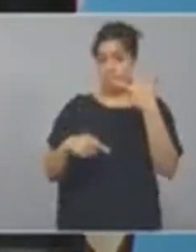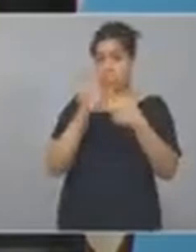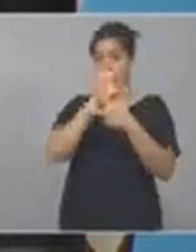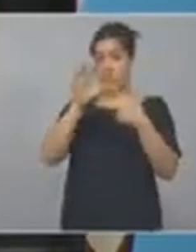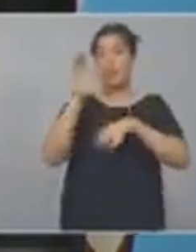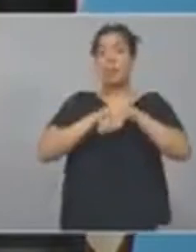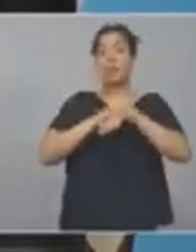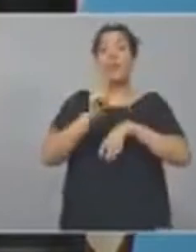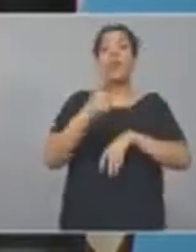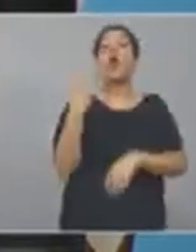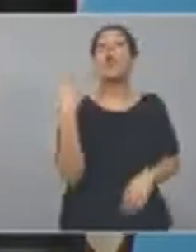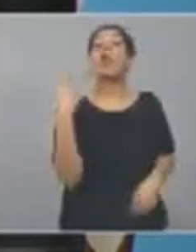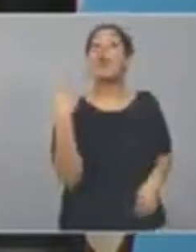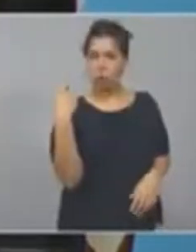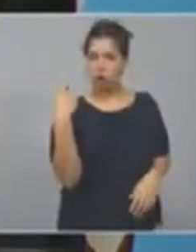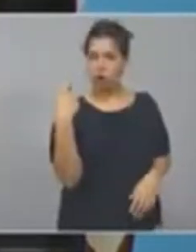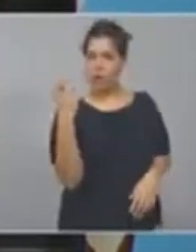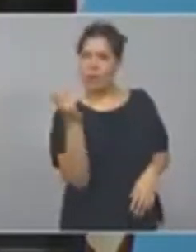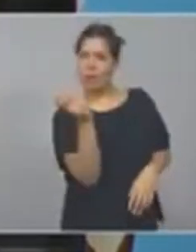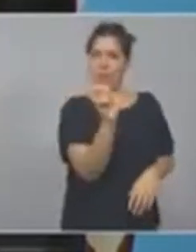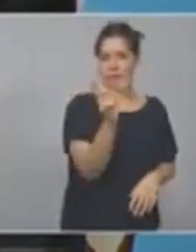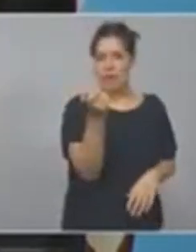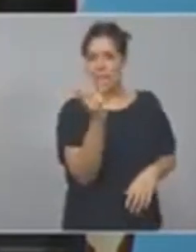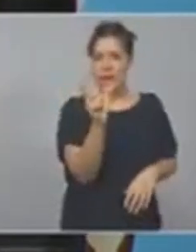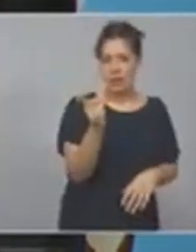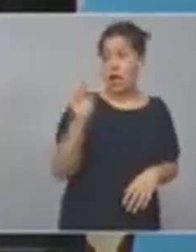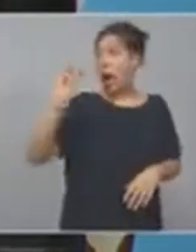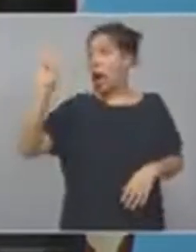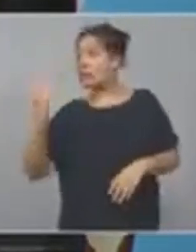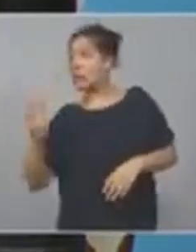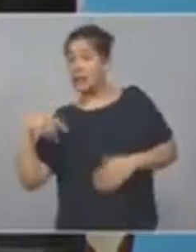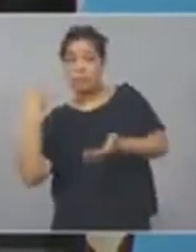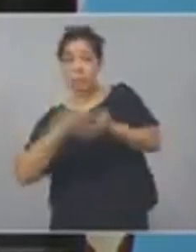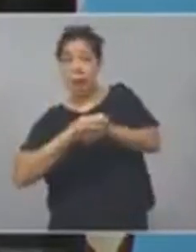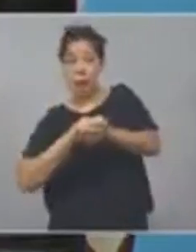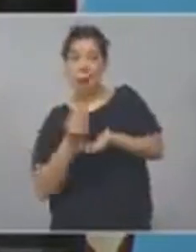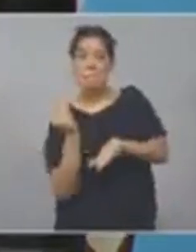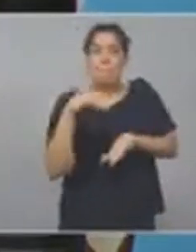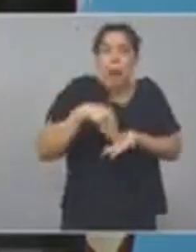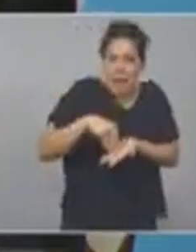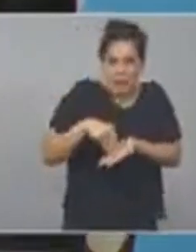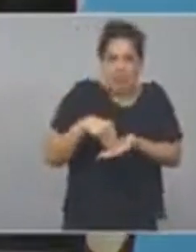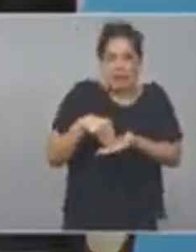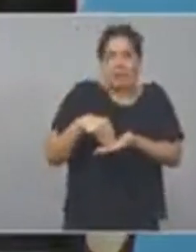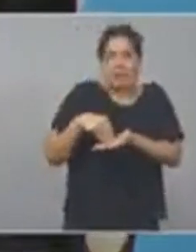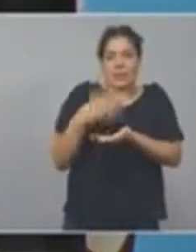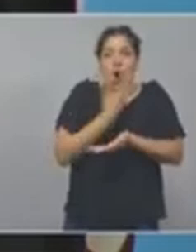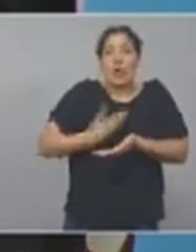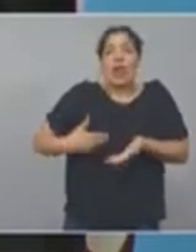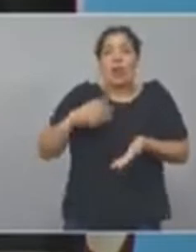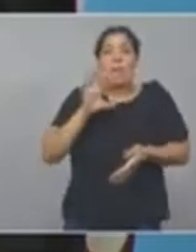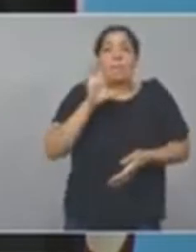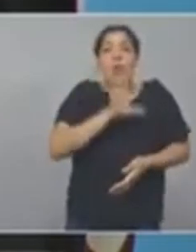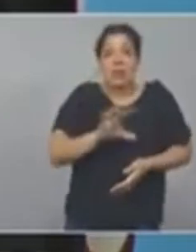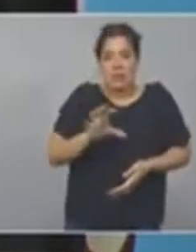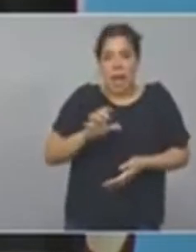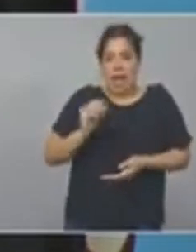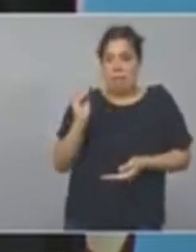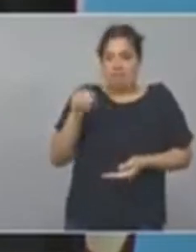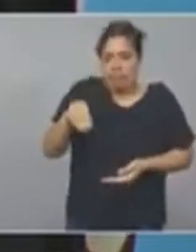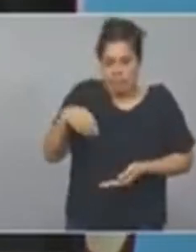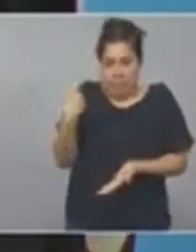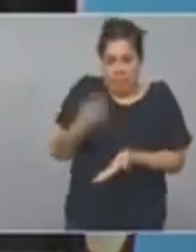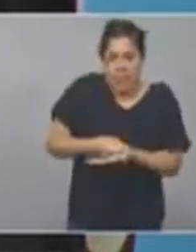con lo que pagan y lo que debería pagar ANSES, así que esto tampoco lo está cumpliendo